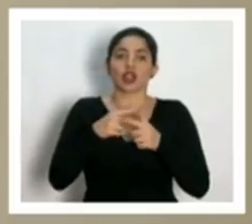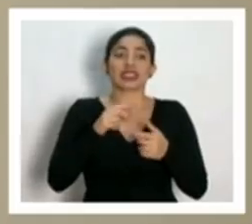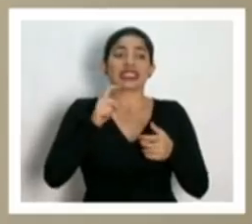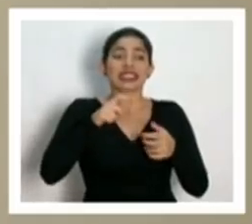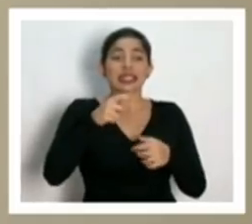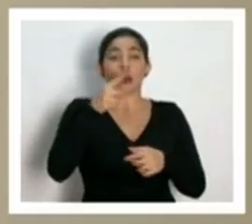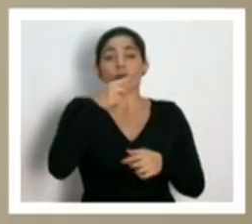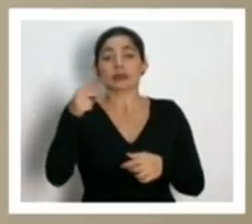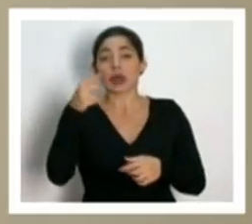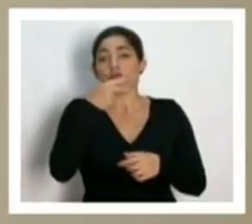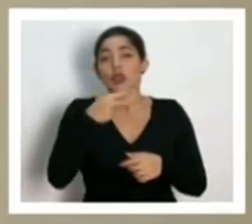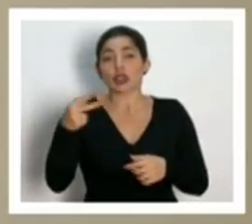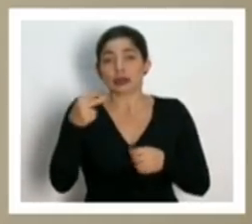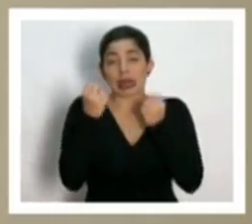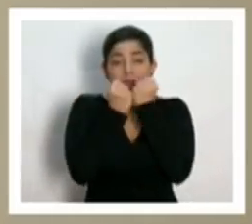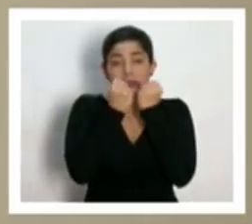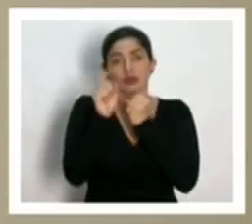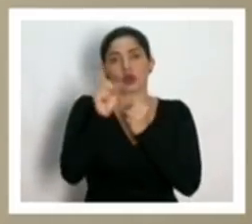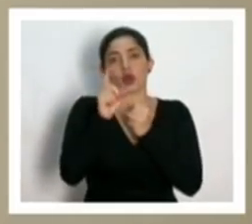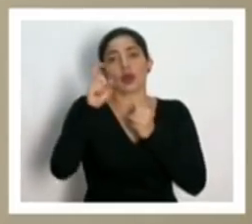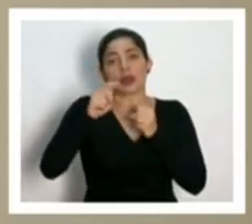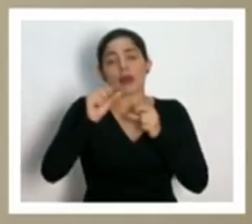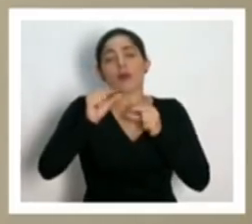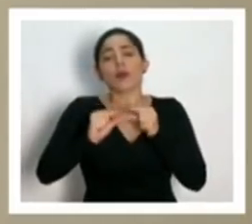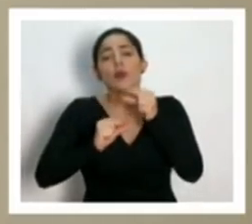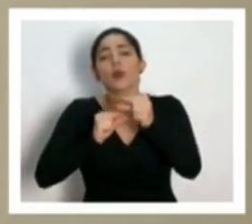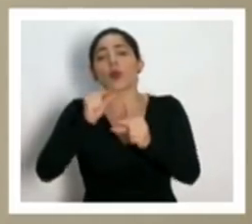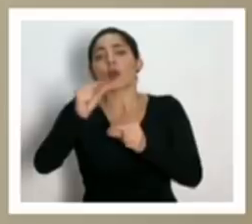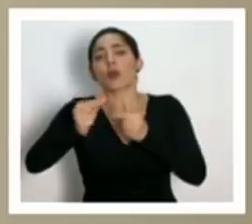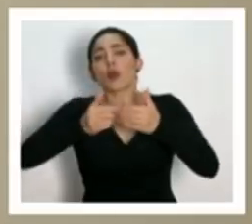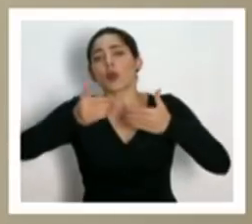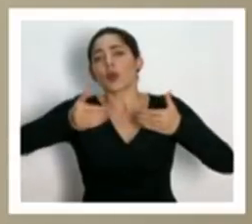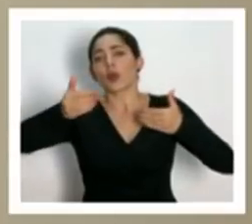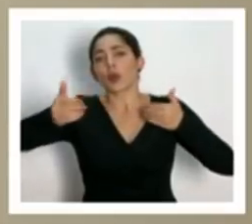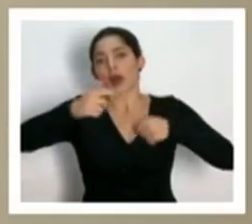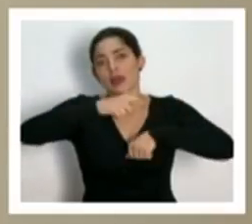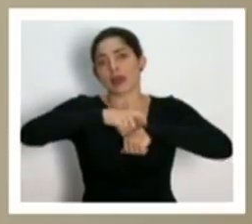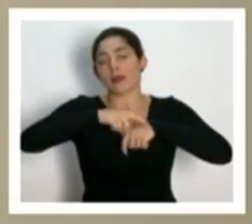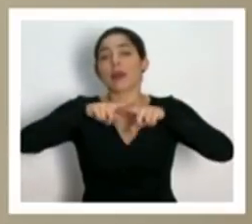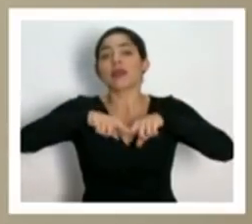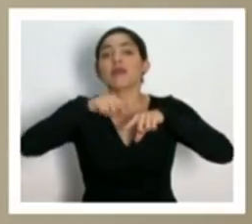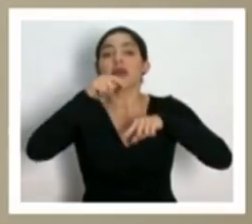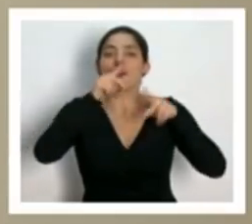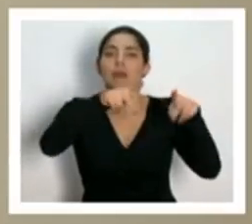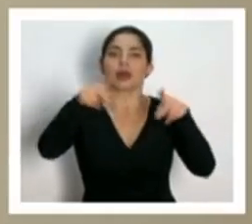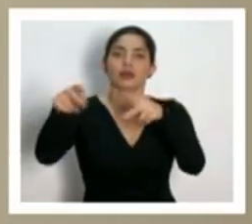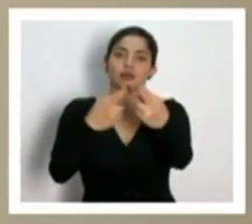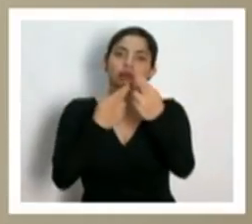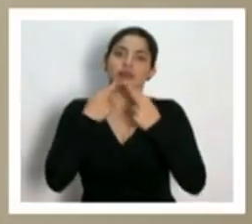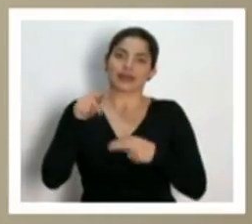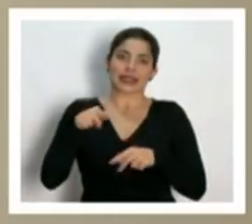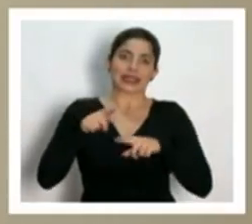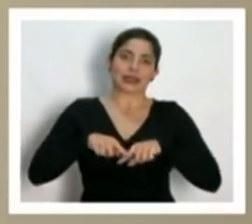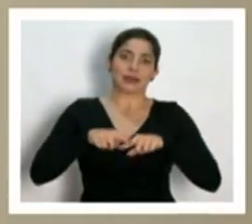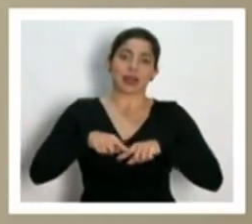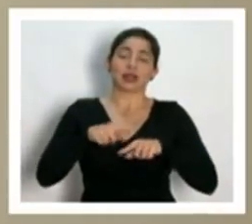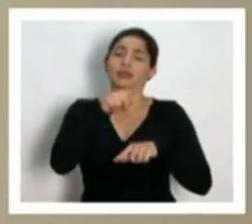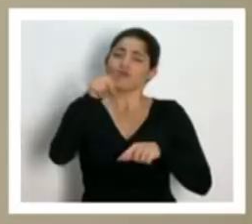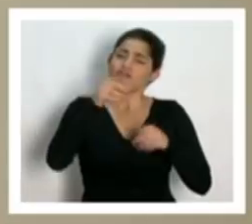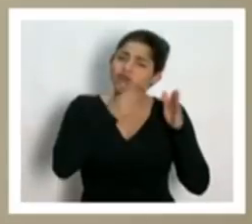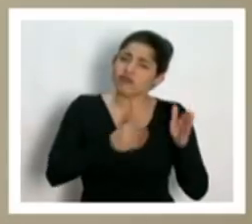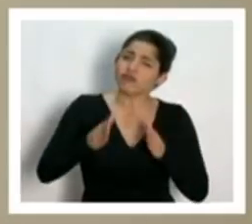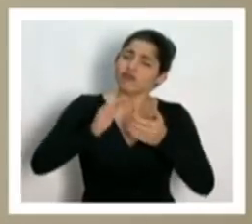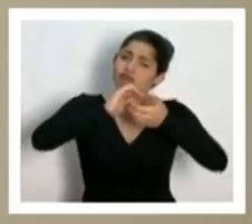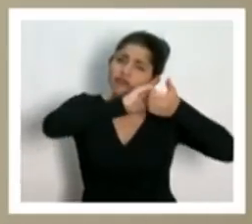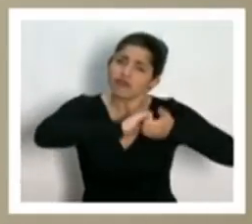dos semanas, ocupamos espaciarlo en el tiempo y eso va a depender mucho justamente de esa respuesta social. Por eso les digo, preparémonos, seamos solidarios,